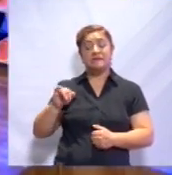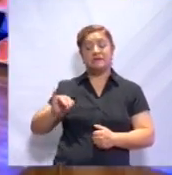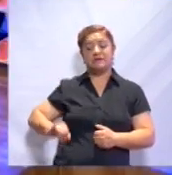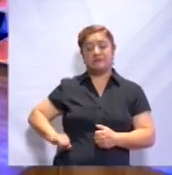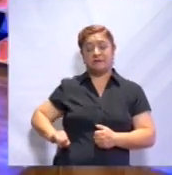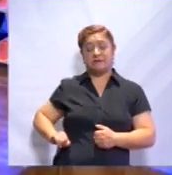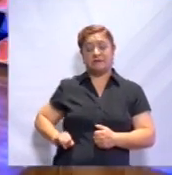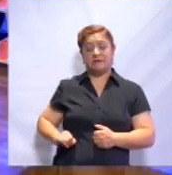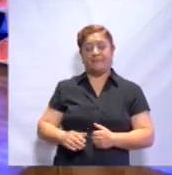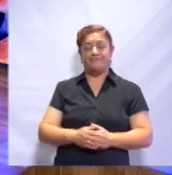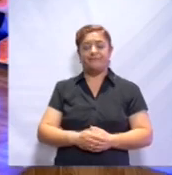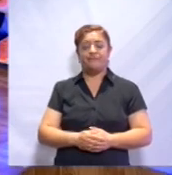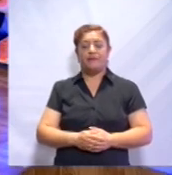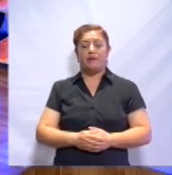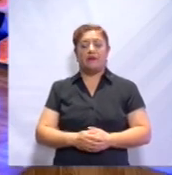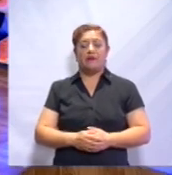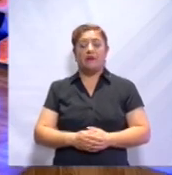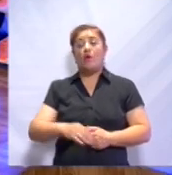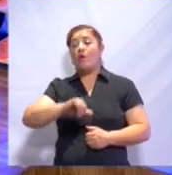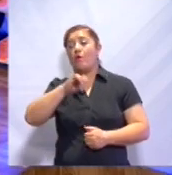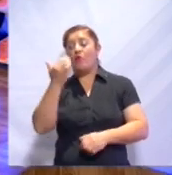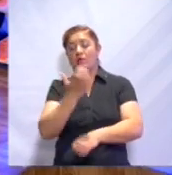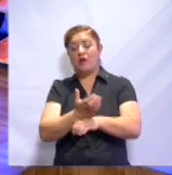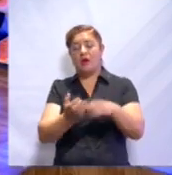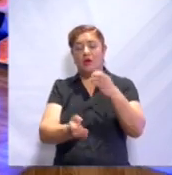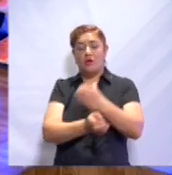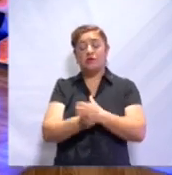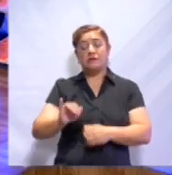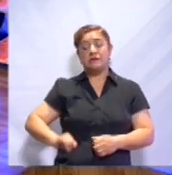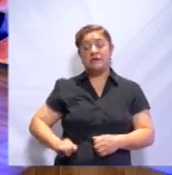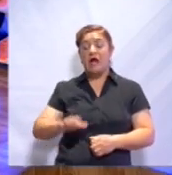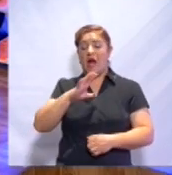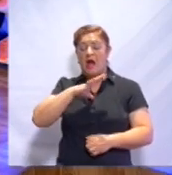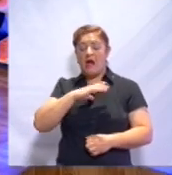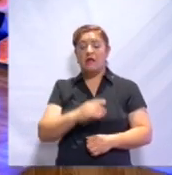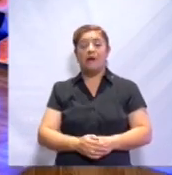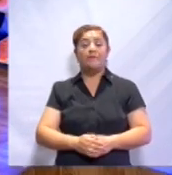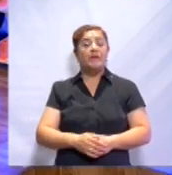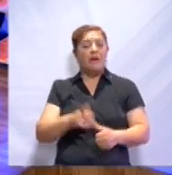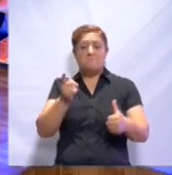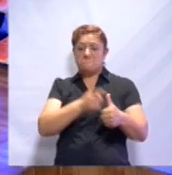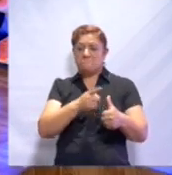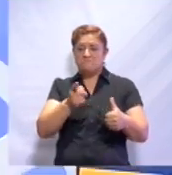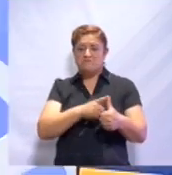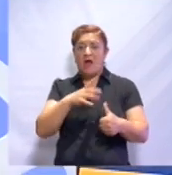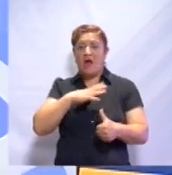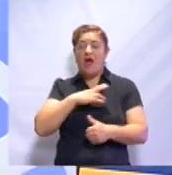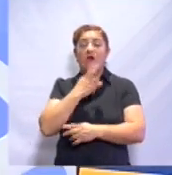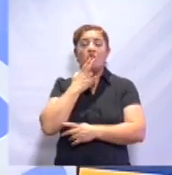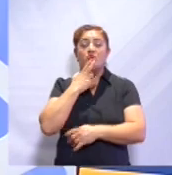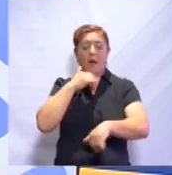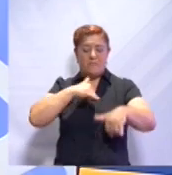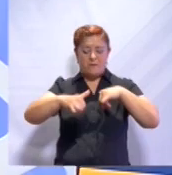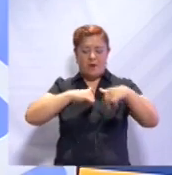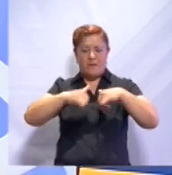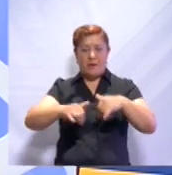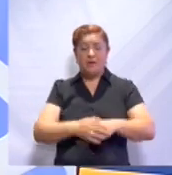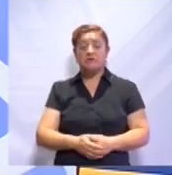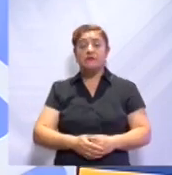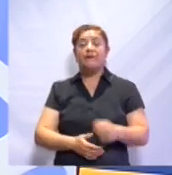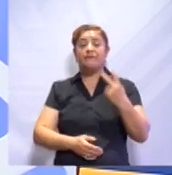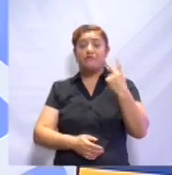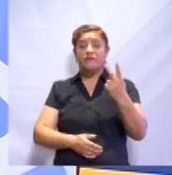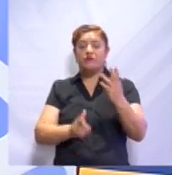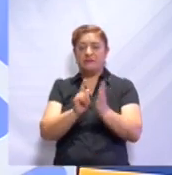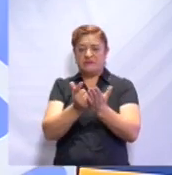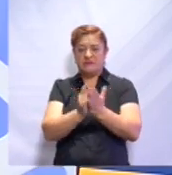otra cosa también es interesante? Que uno de los primeros referentes que tenemos acerca del uso de los mapas es en dos libros, en